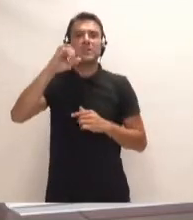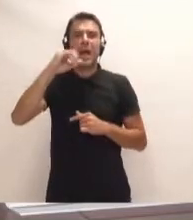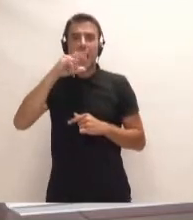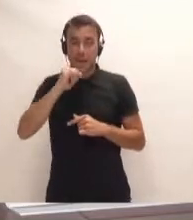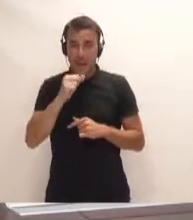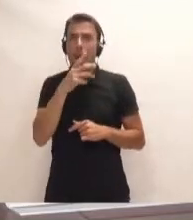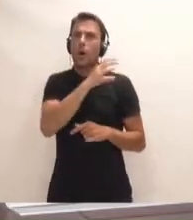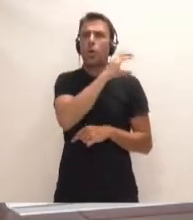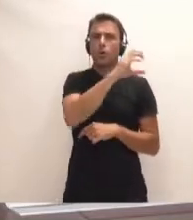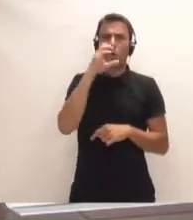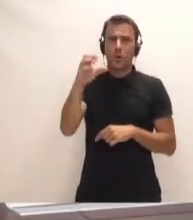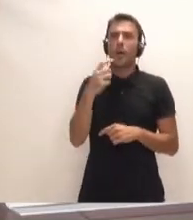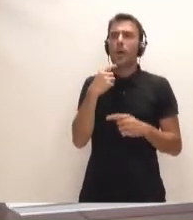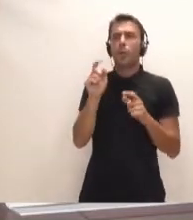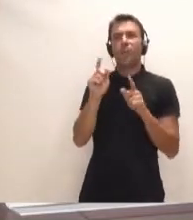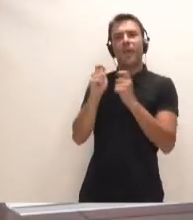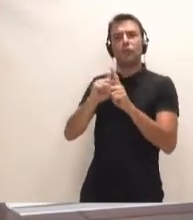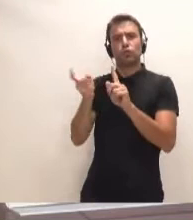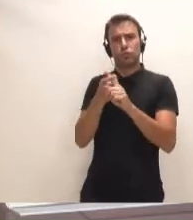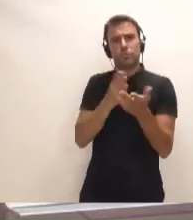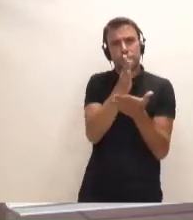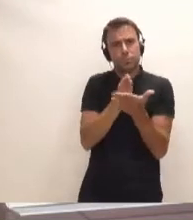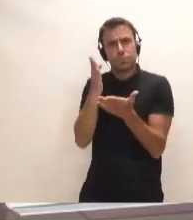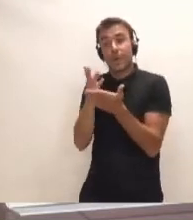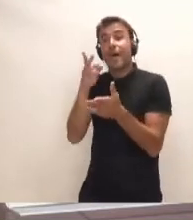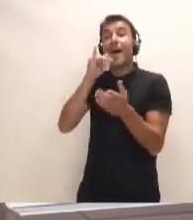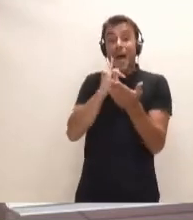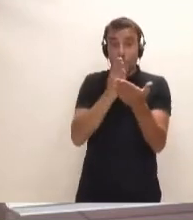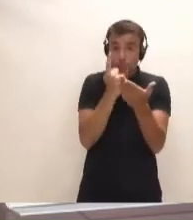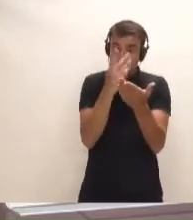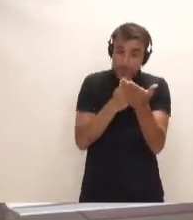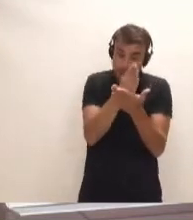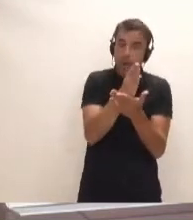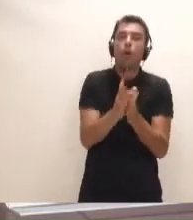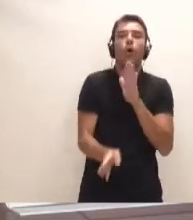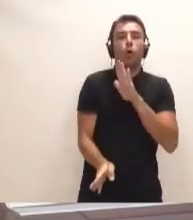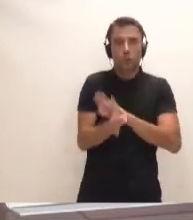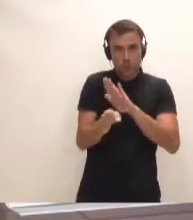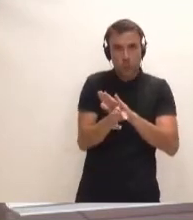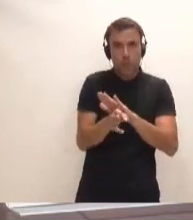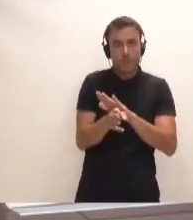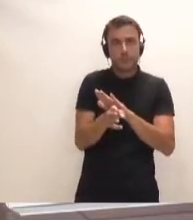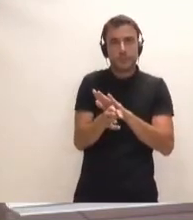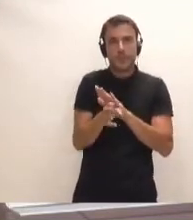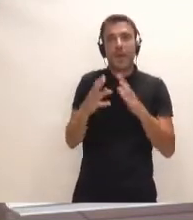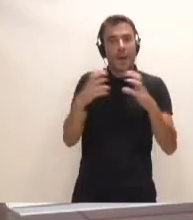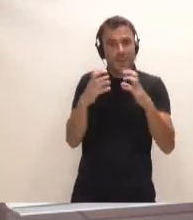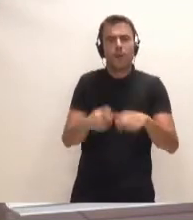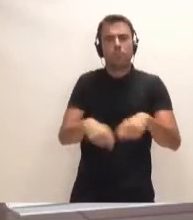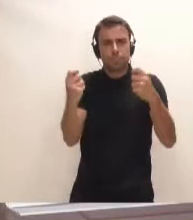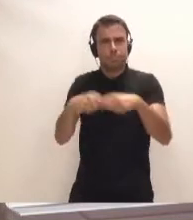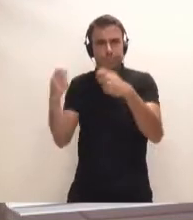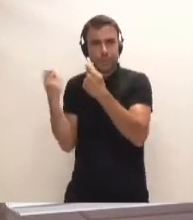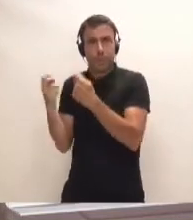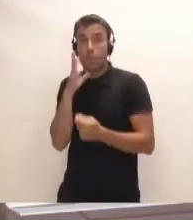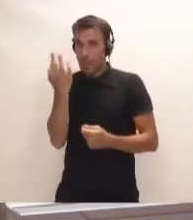Canaria salía dando alternativas. Y dentro de esas alternativas estaba seguir destruyendo Granadilla. Porque hay